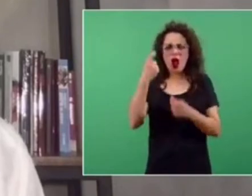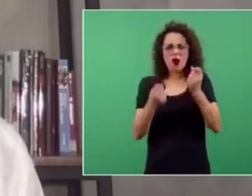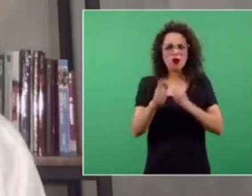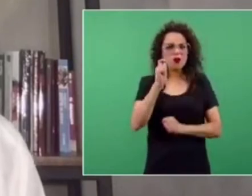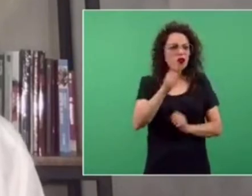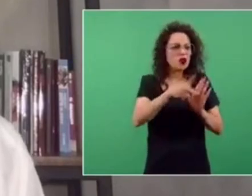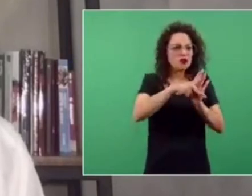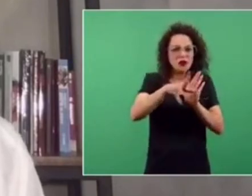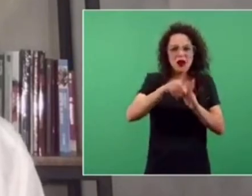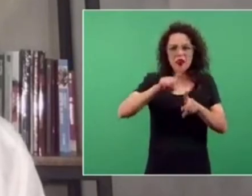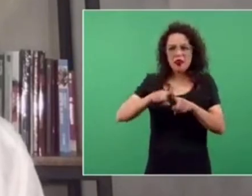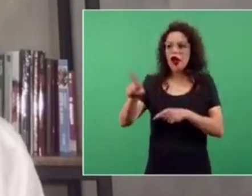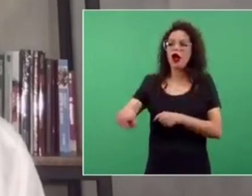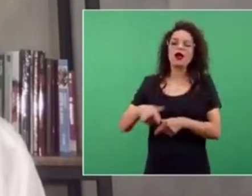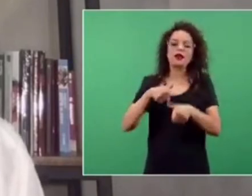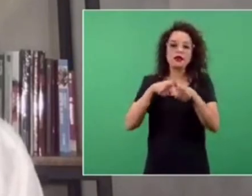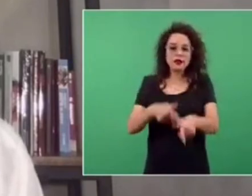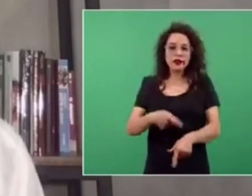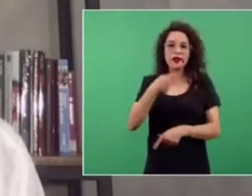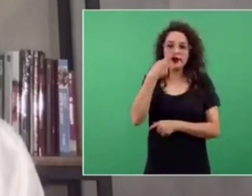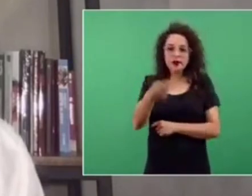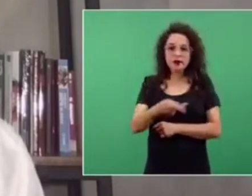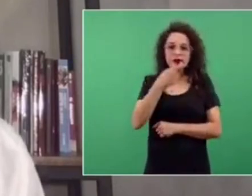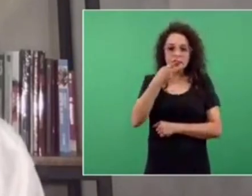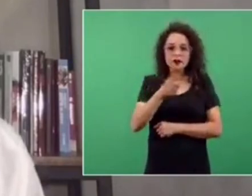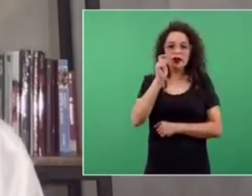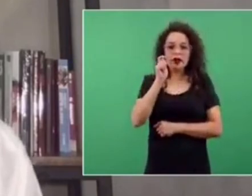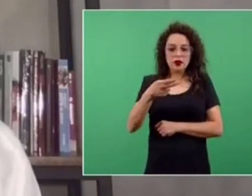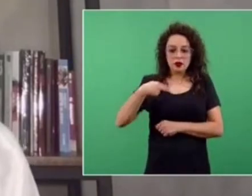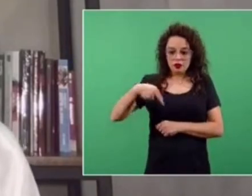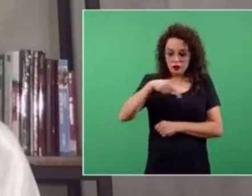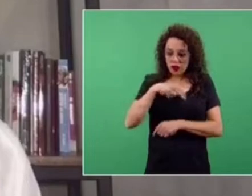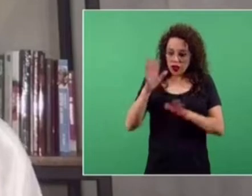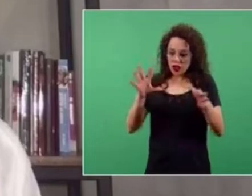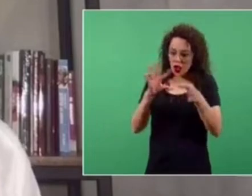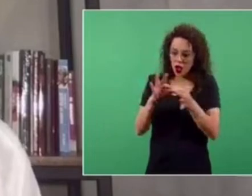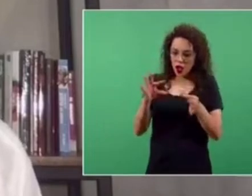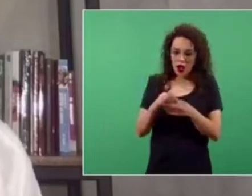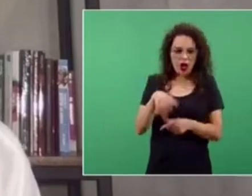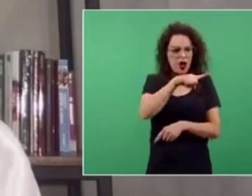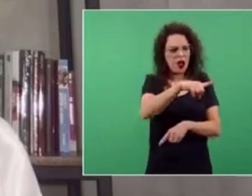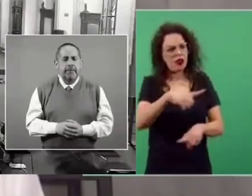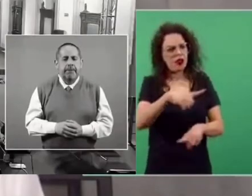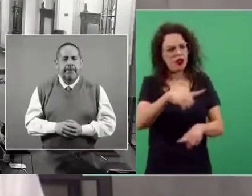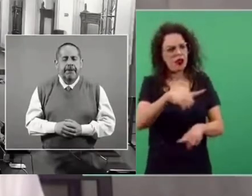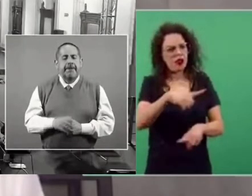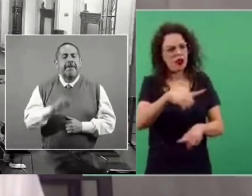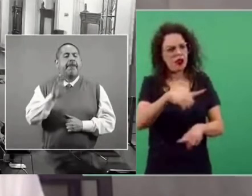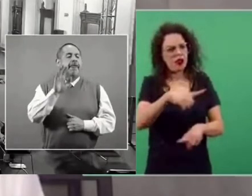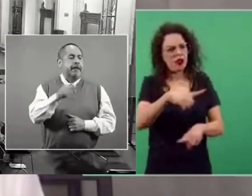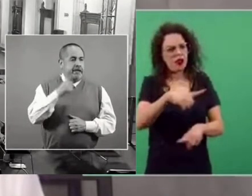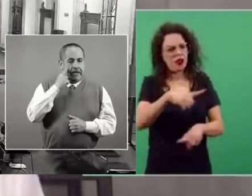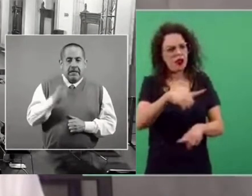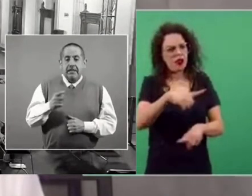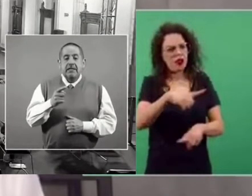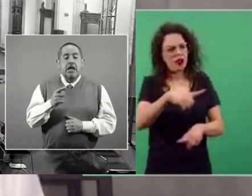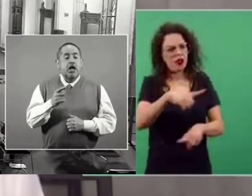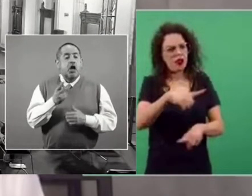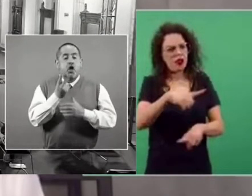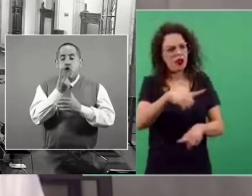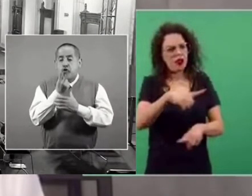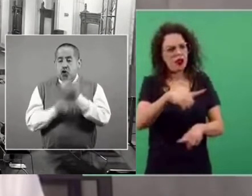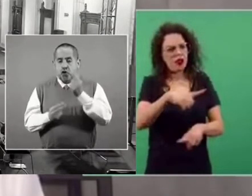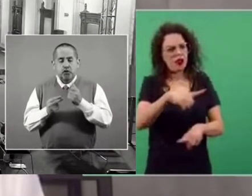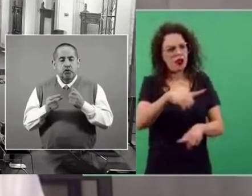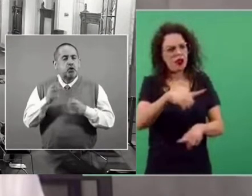esta idea a partir de una tergiversación de lo que nosotros mismos comentamos en la conferencia. De combinar vacunas, no se habla